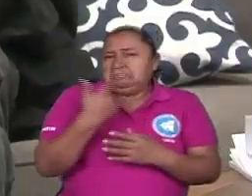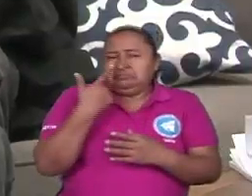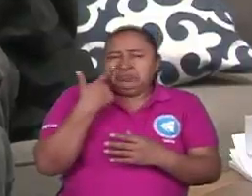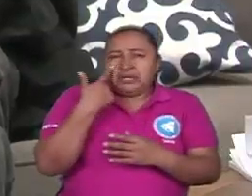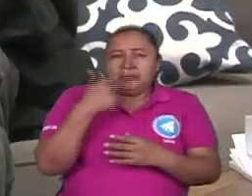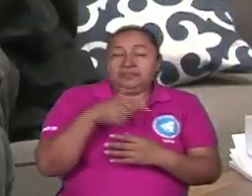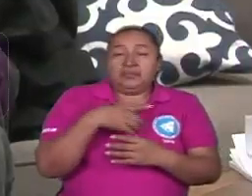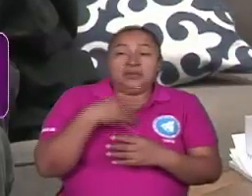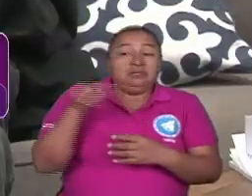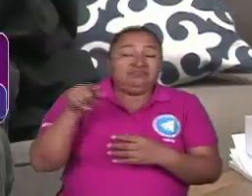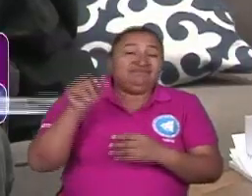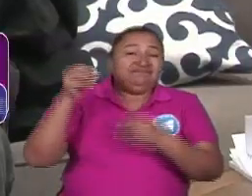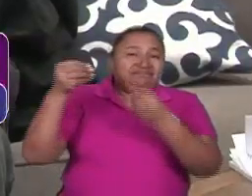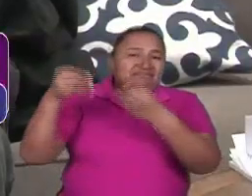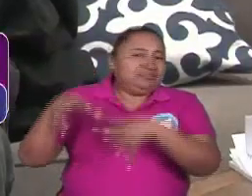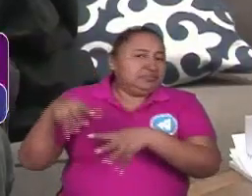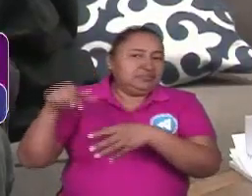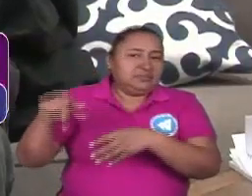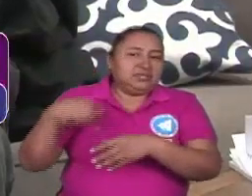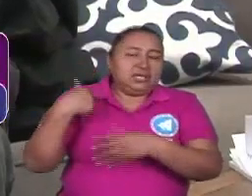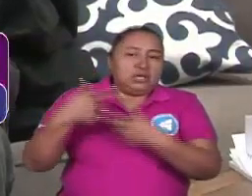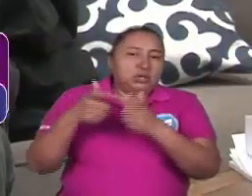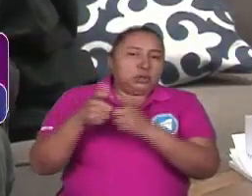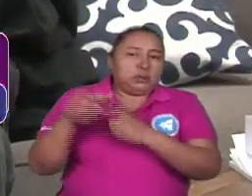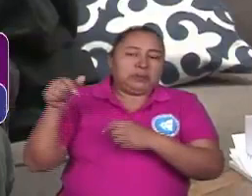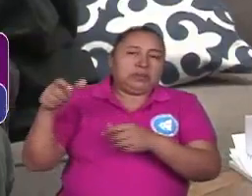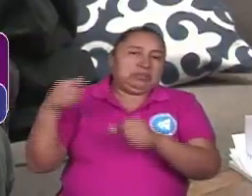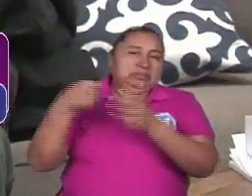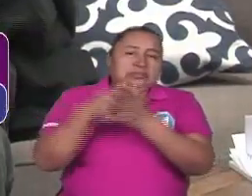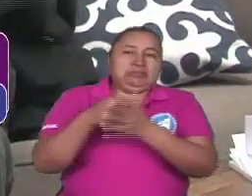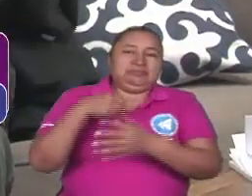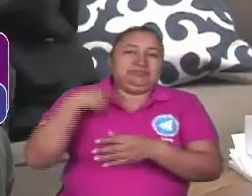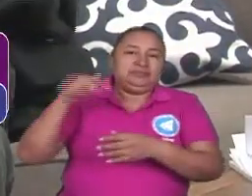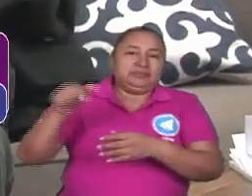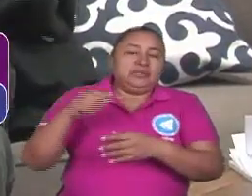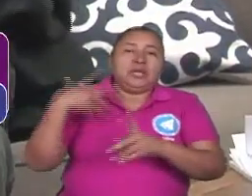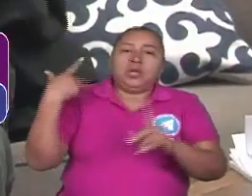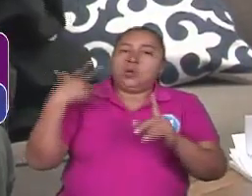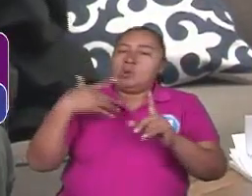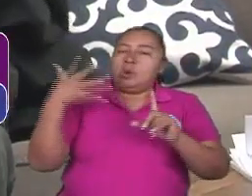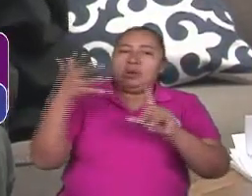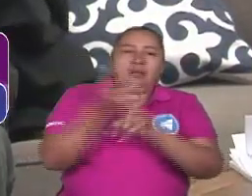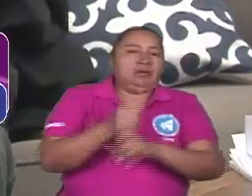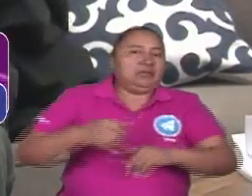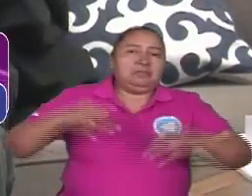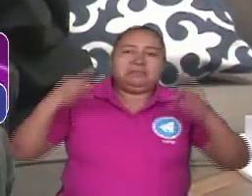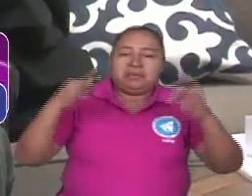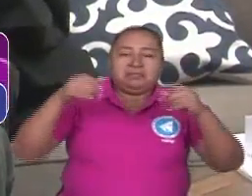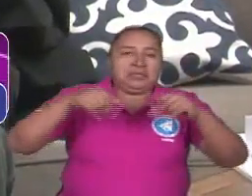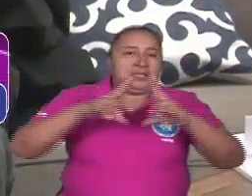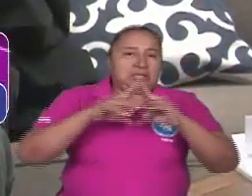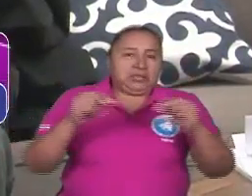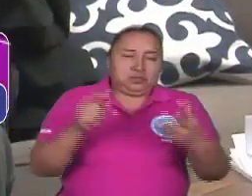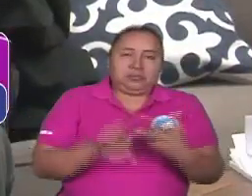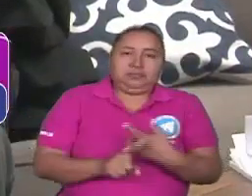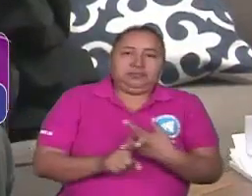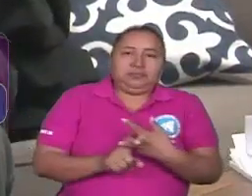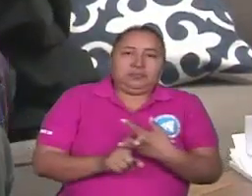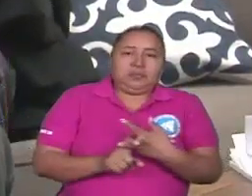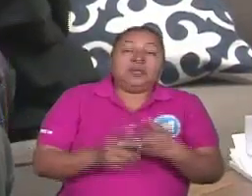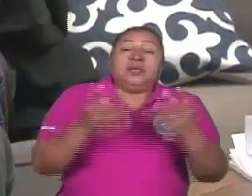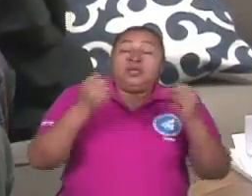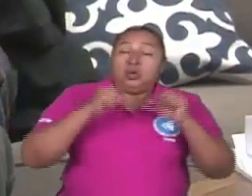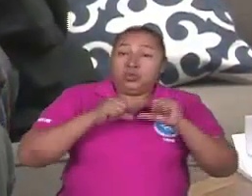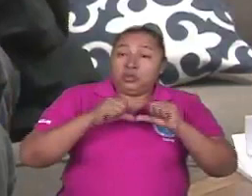fracaso del golpe fascista y criminal de Estado es un logro extraordinario para nosotros. Que